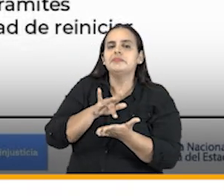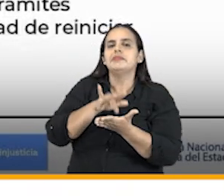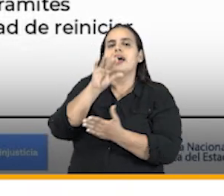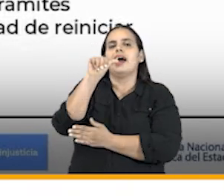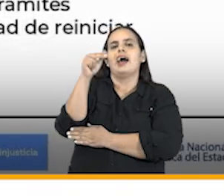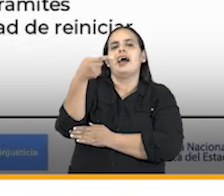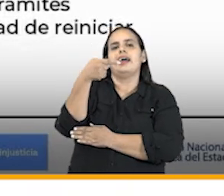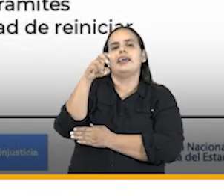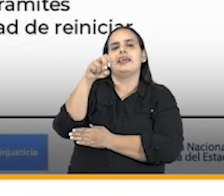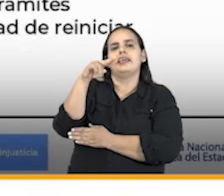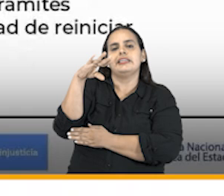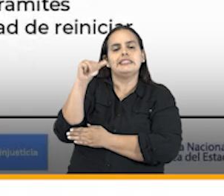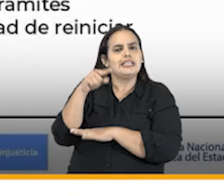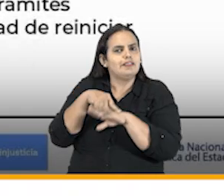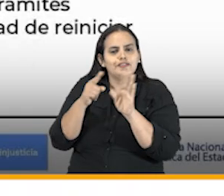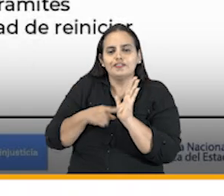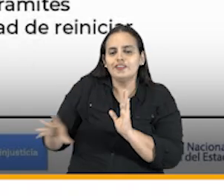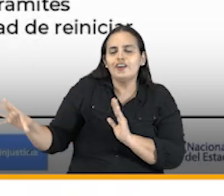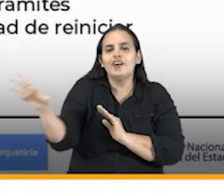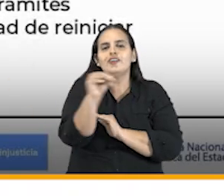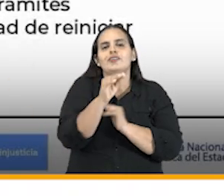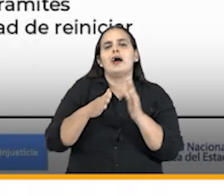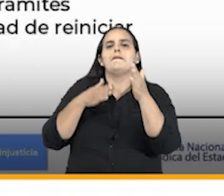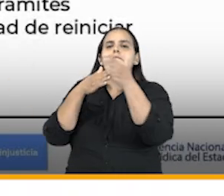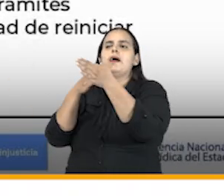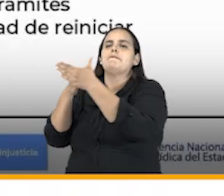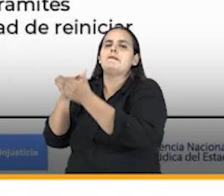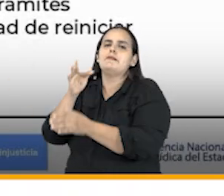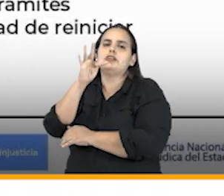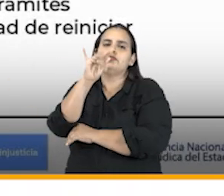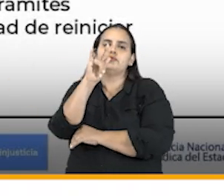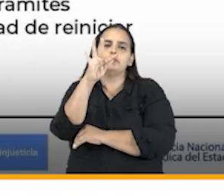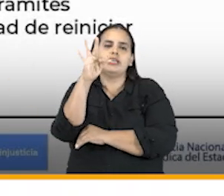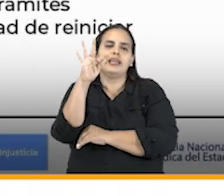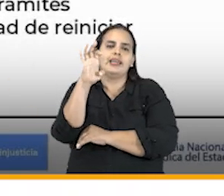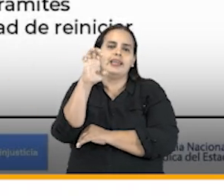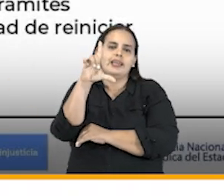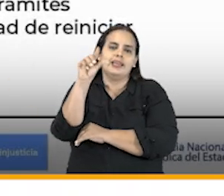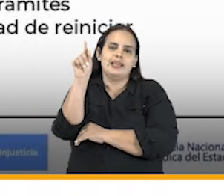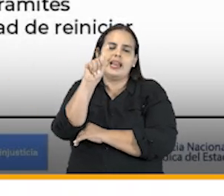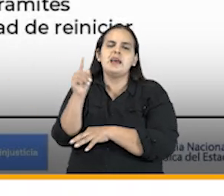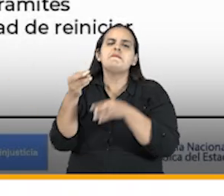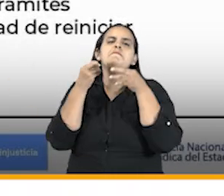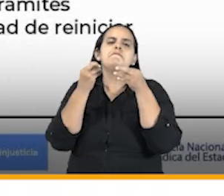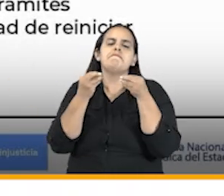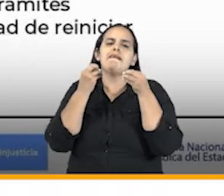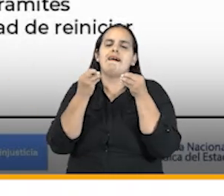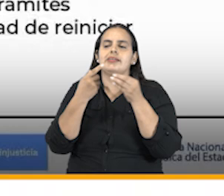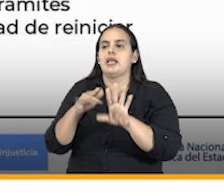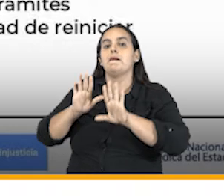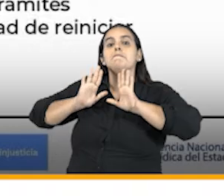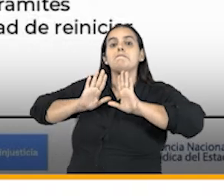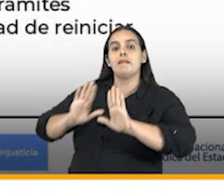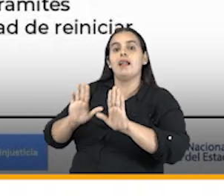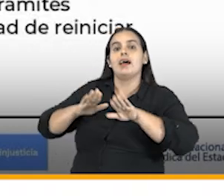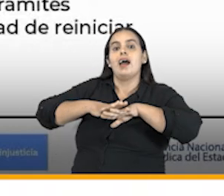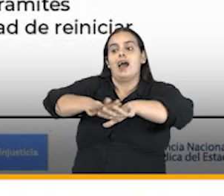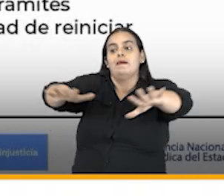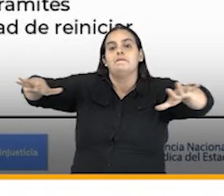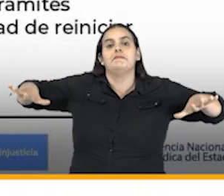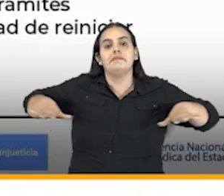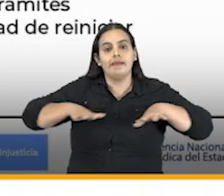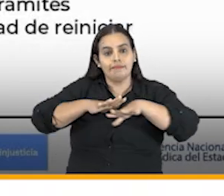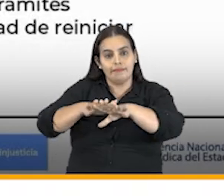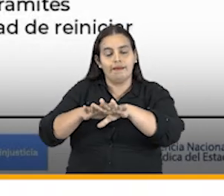agencia en todo lo que tiene que ver con las tutelas que se han interpuesto para tratar de paralizar los trámites ambientales y